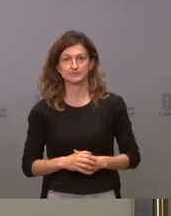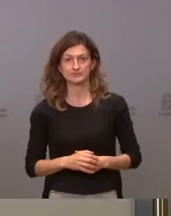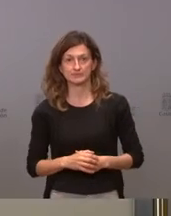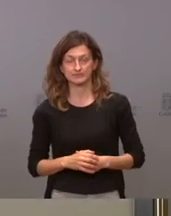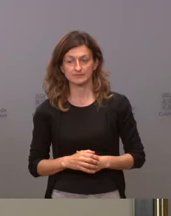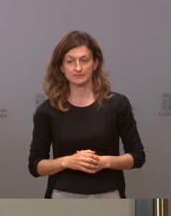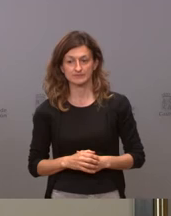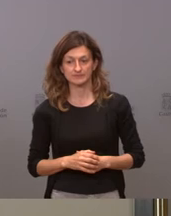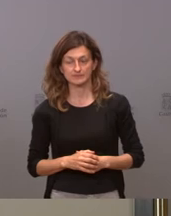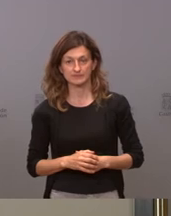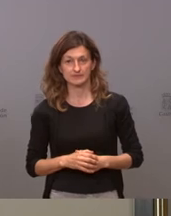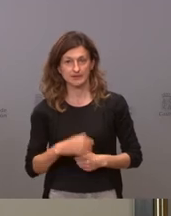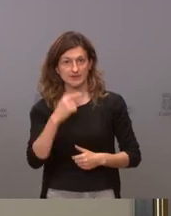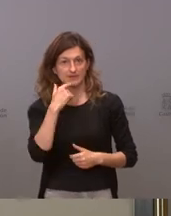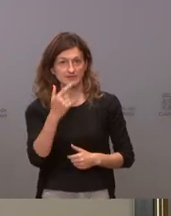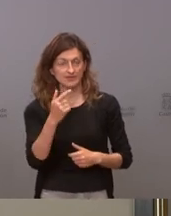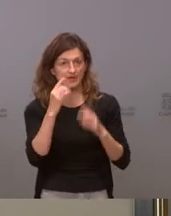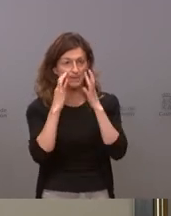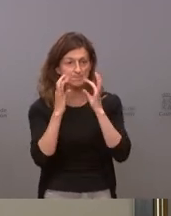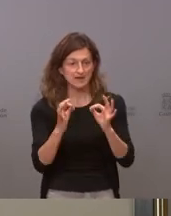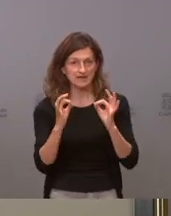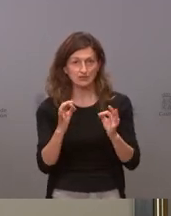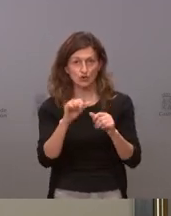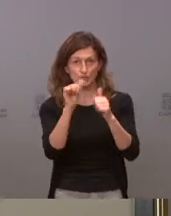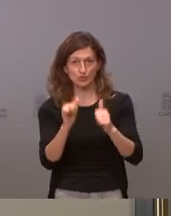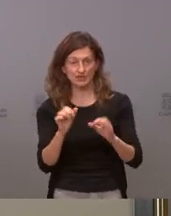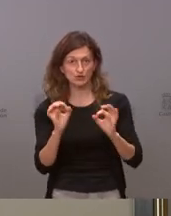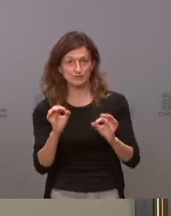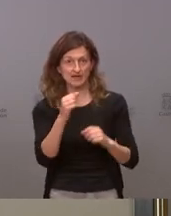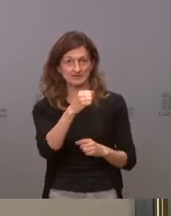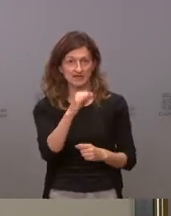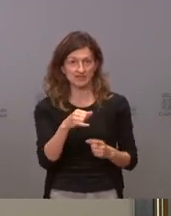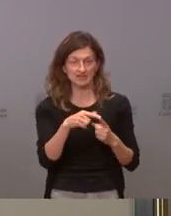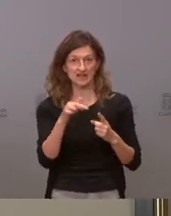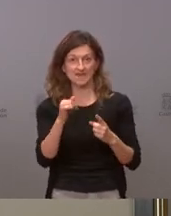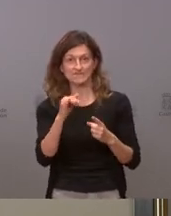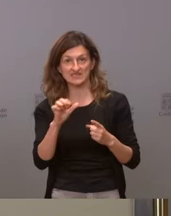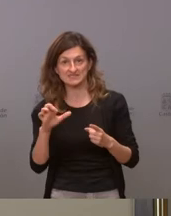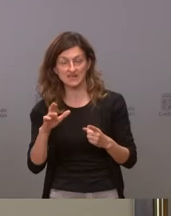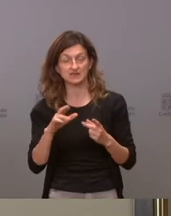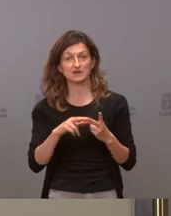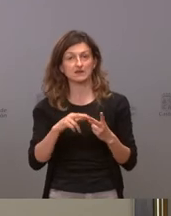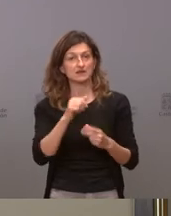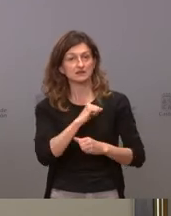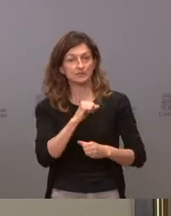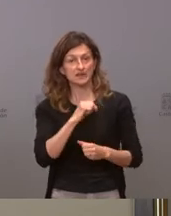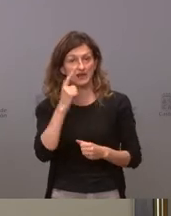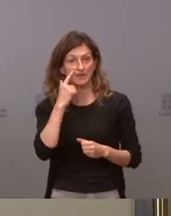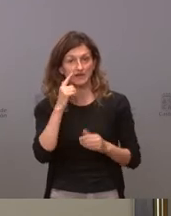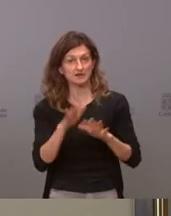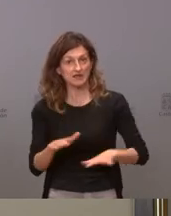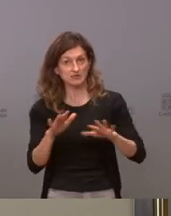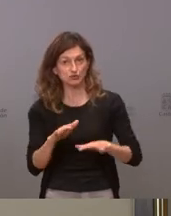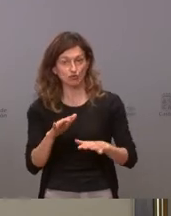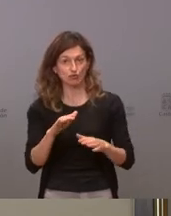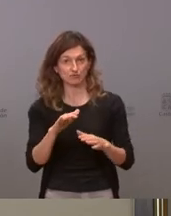las dosis están en peligro no sé si se refiere a algún modelo en especial de vacuna AstraZeneca Pfizer y por otro lado a espera de esa ralentización